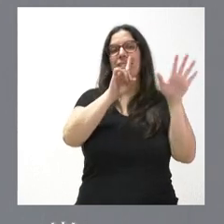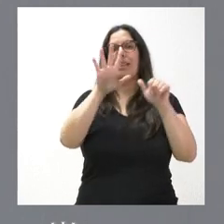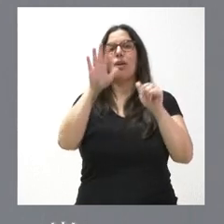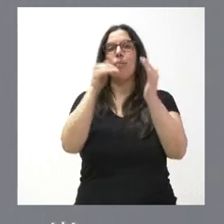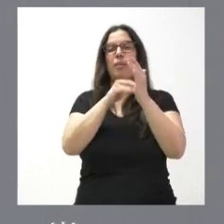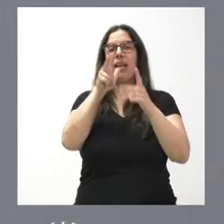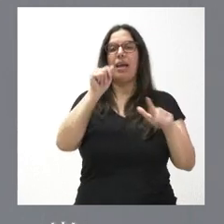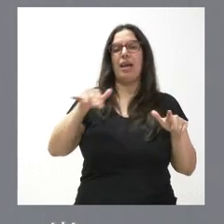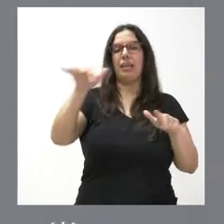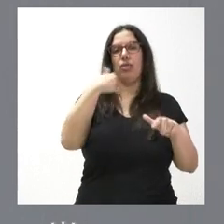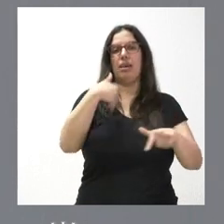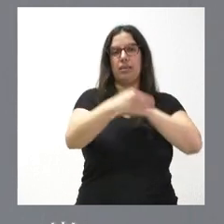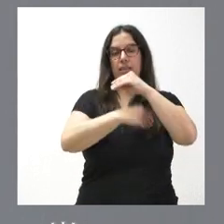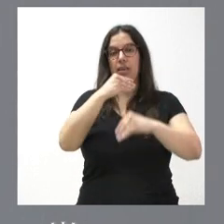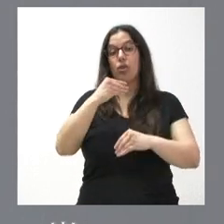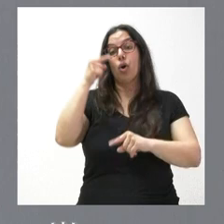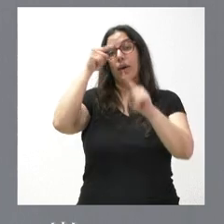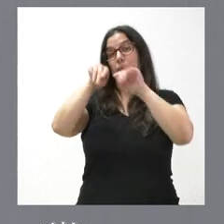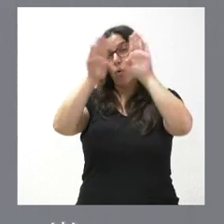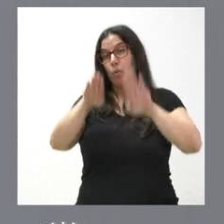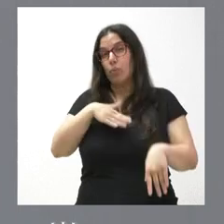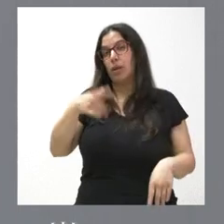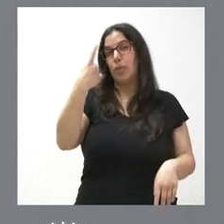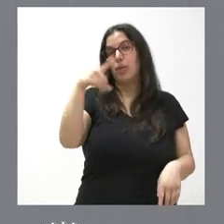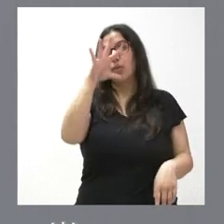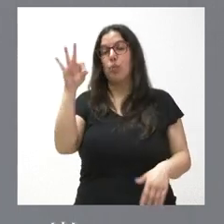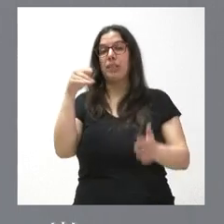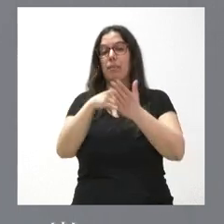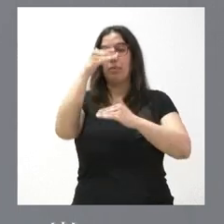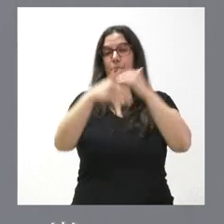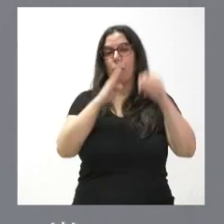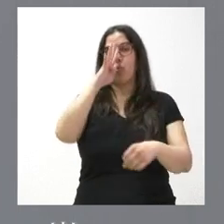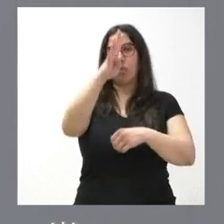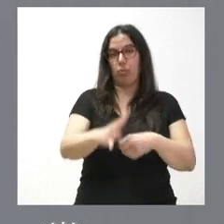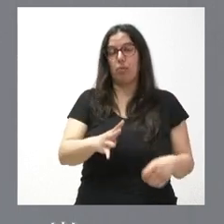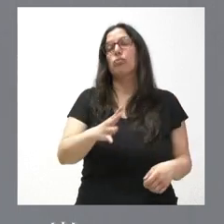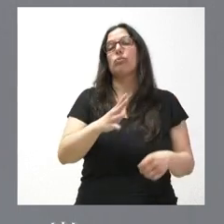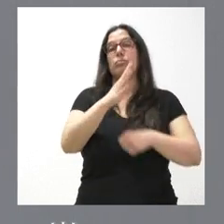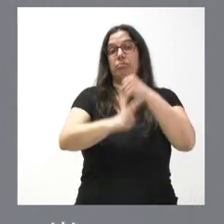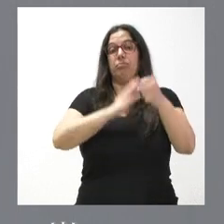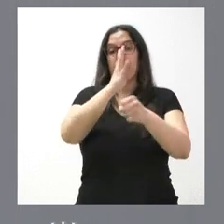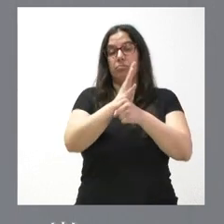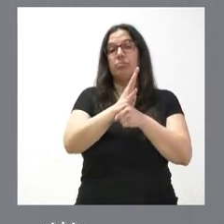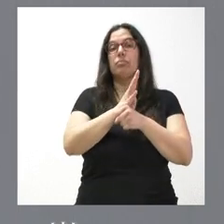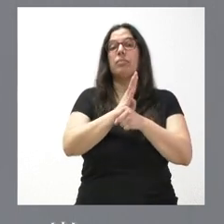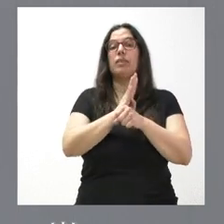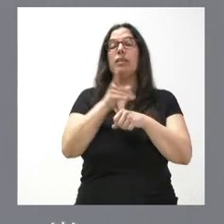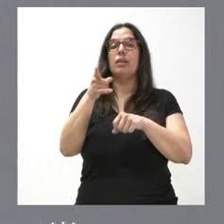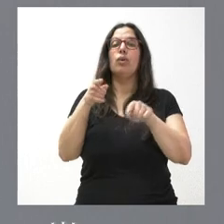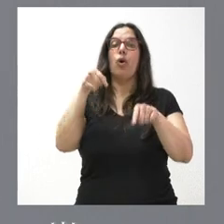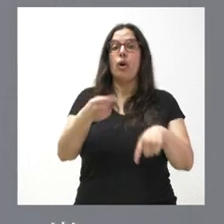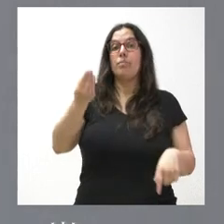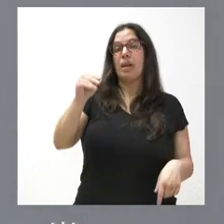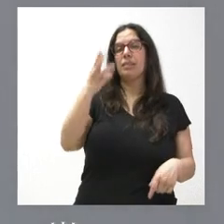actuadas. Nuestro objetivo son 150.000 hectáreas en esta legislatura en concentración parcelaria. Esto contribuye en las 3.800 hectáreas de hoy